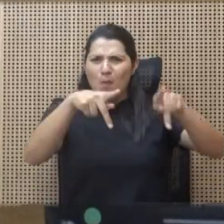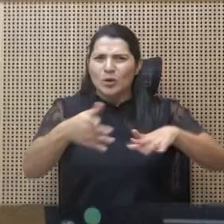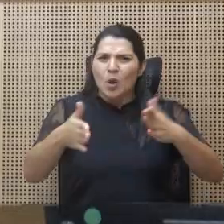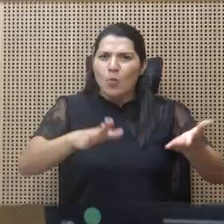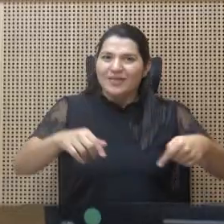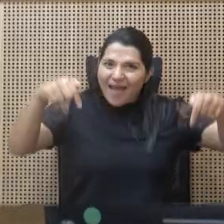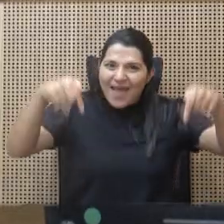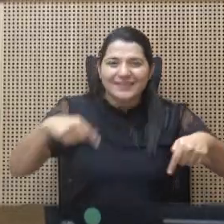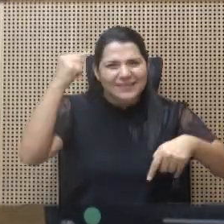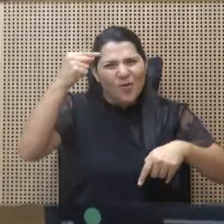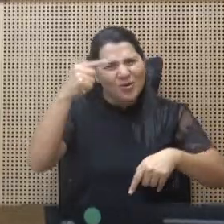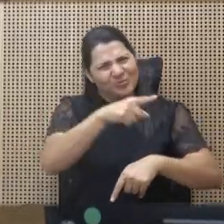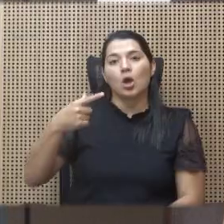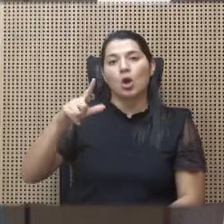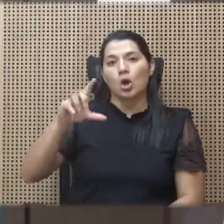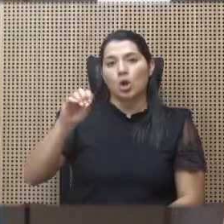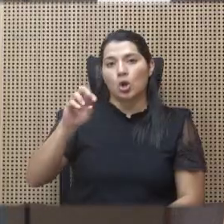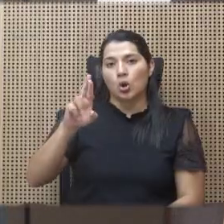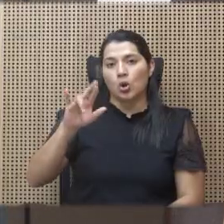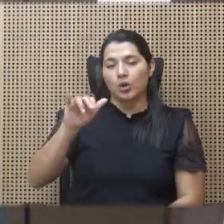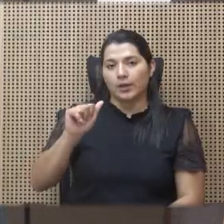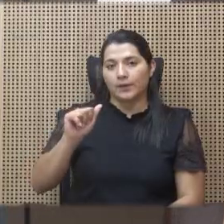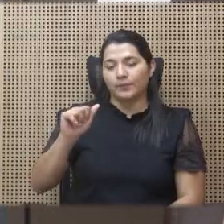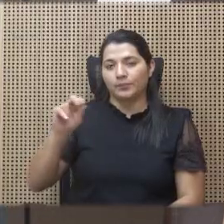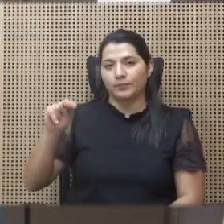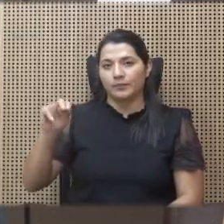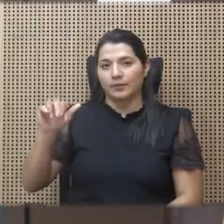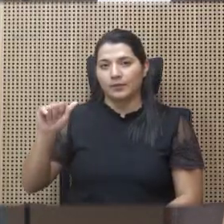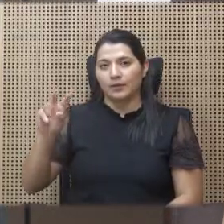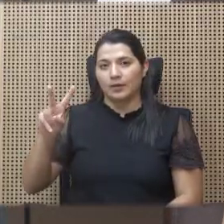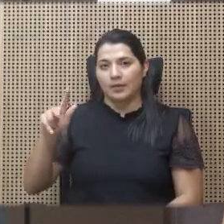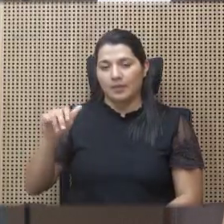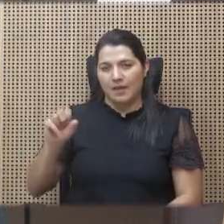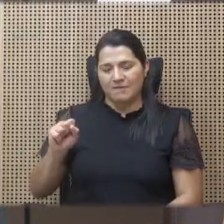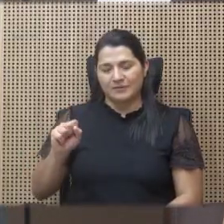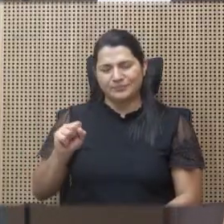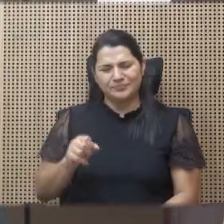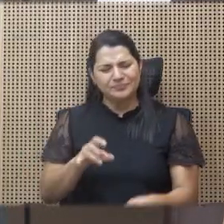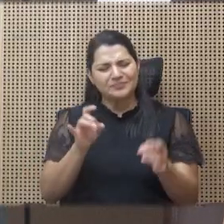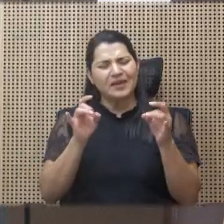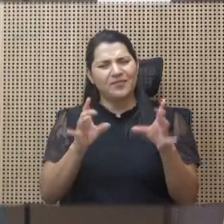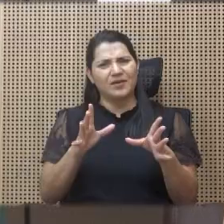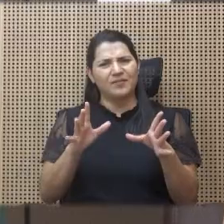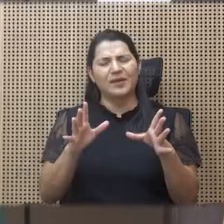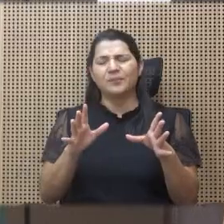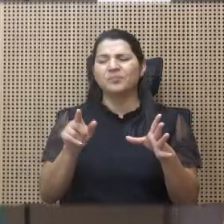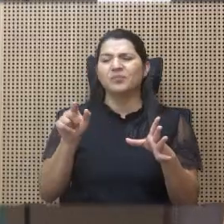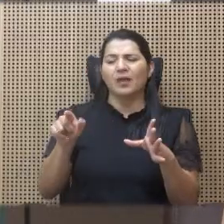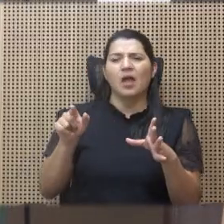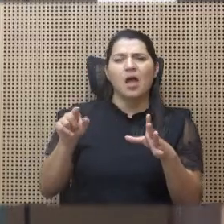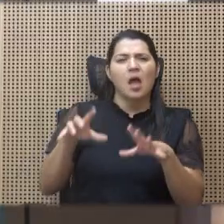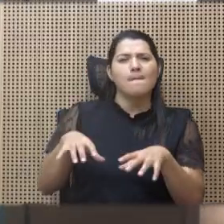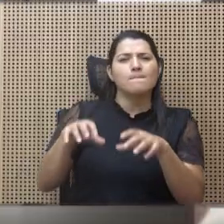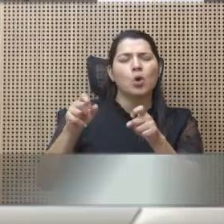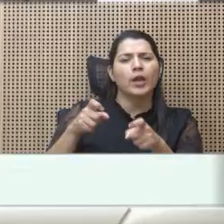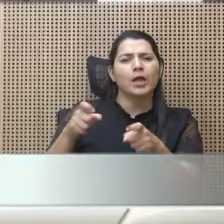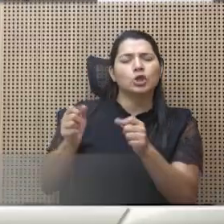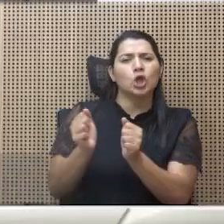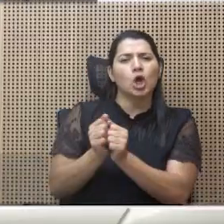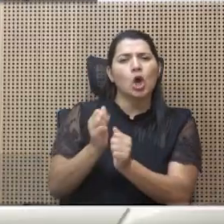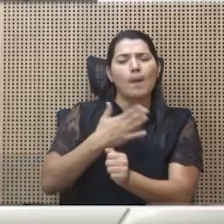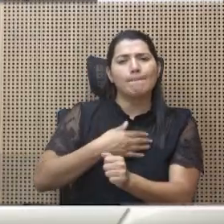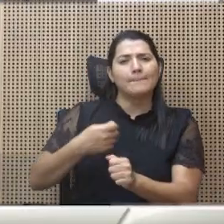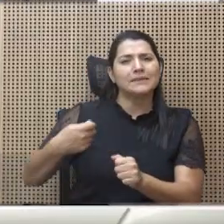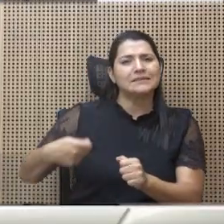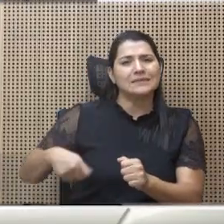sea más serio, por el amor de Dios! Es tremendo como pretende el Poder Ejecutivo a través del presidente de la república y al